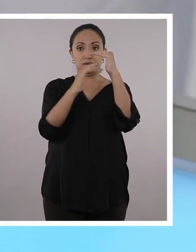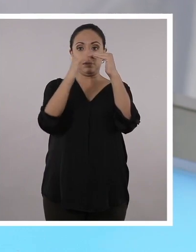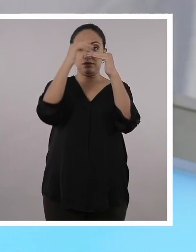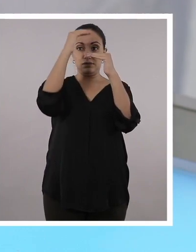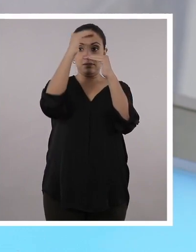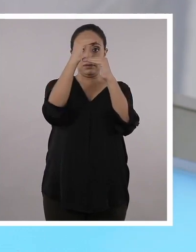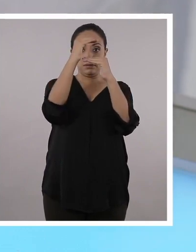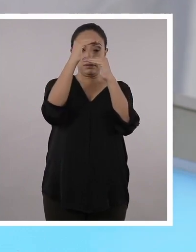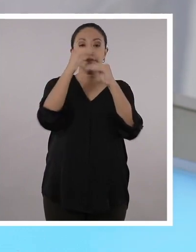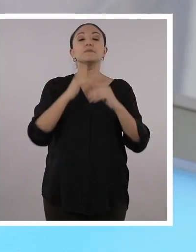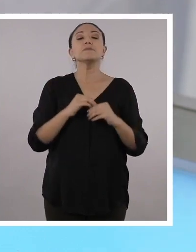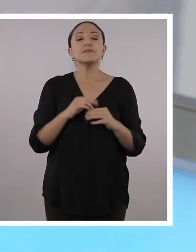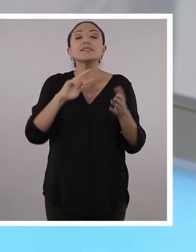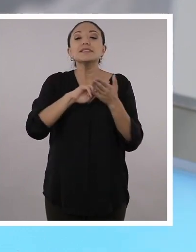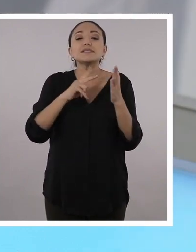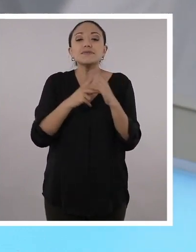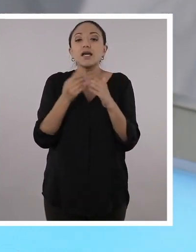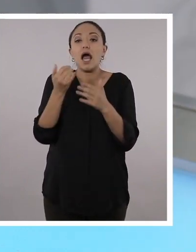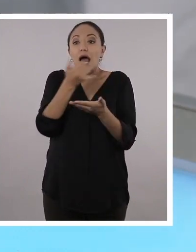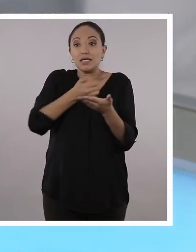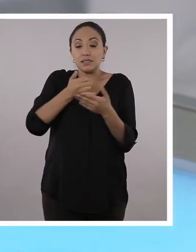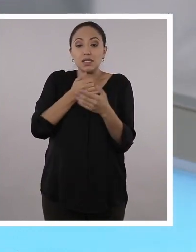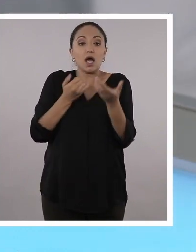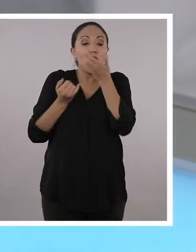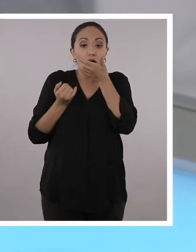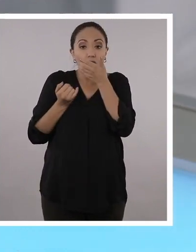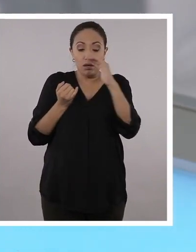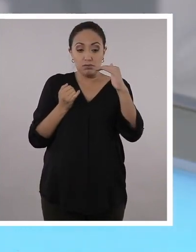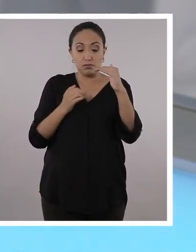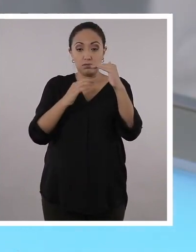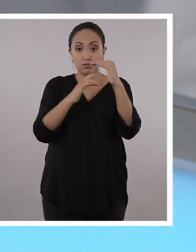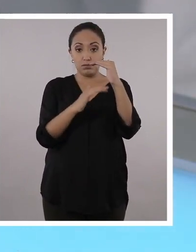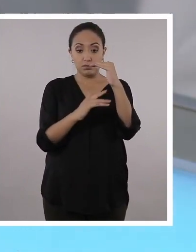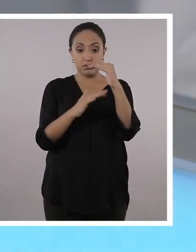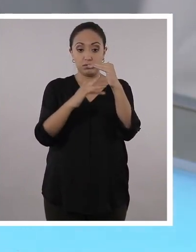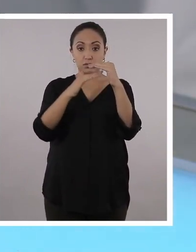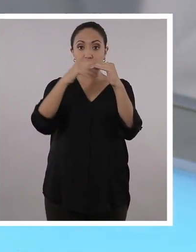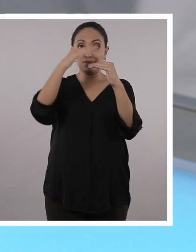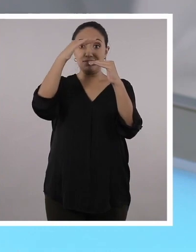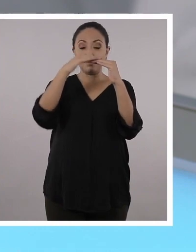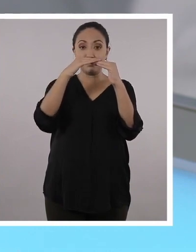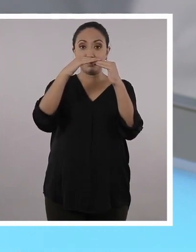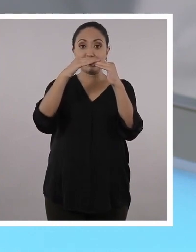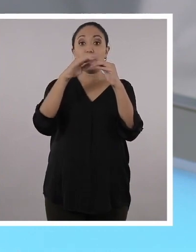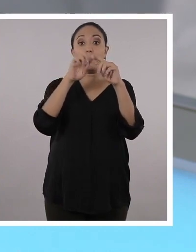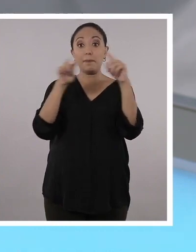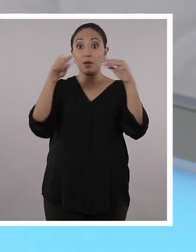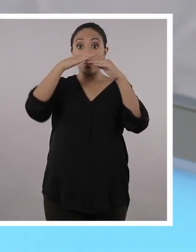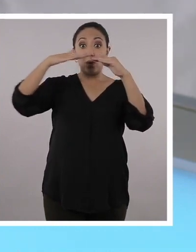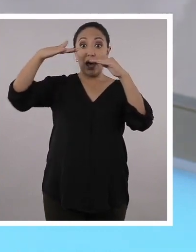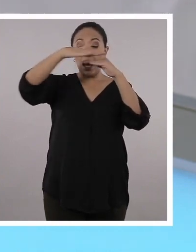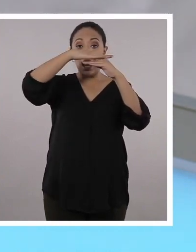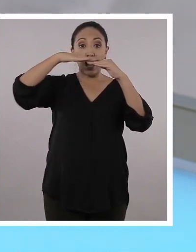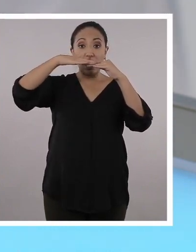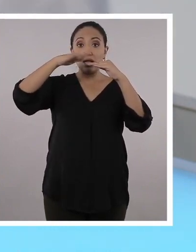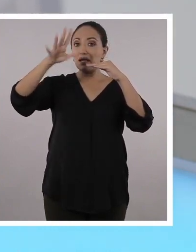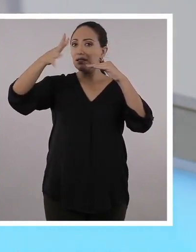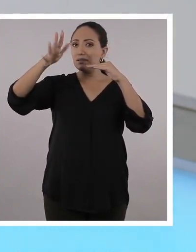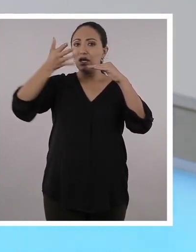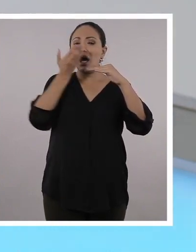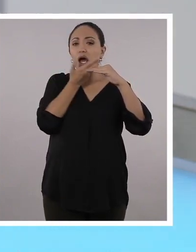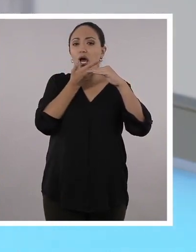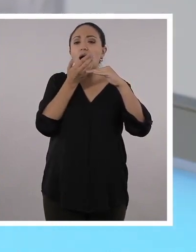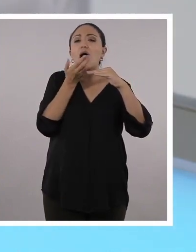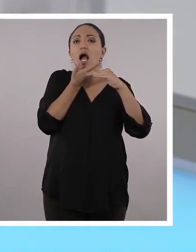frasco de vidrio. Va a calentar el aceite. Y las burbujas de aceite van a ascender. Pero en la parte